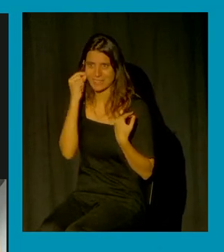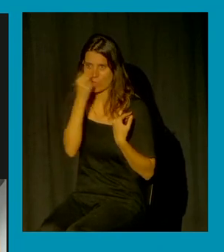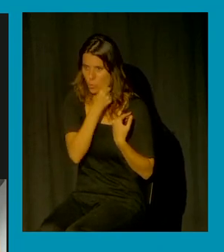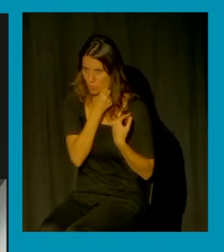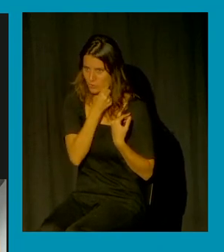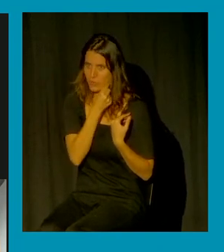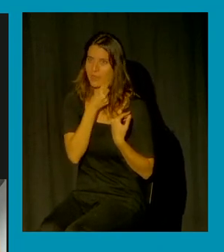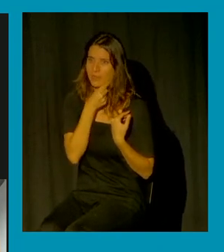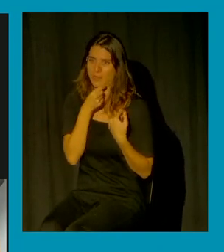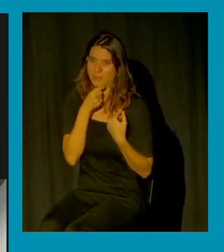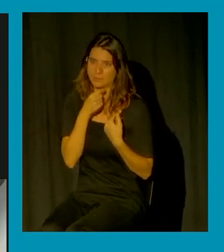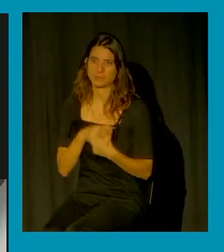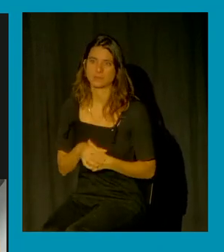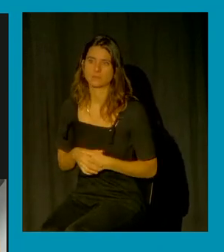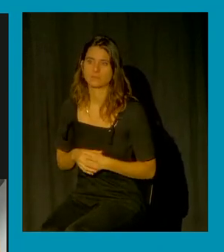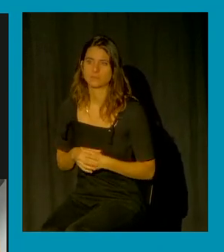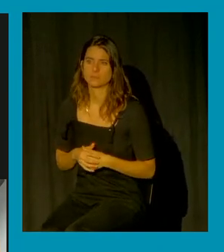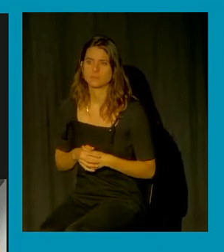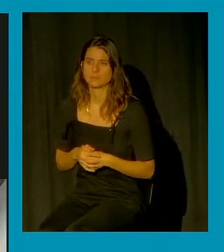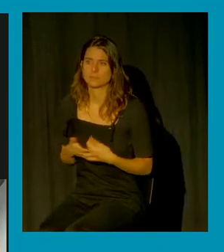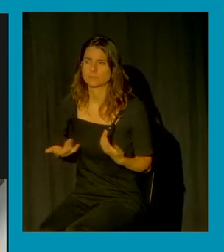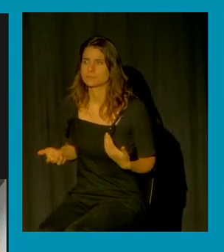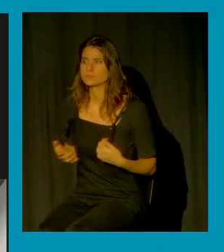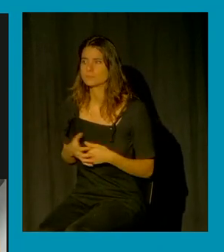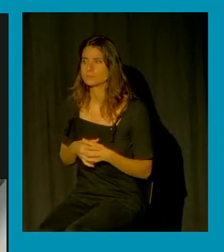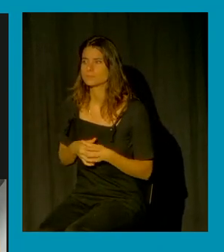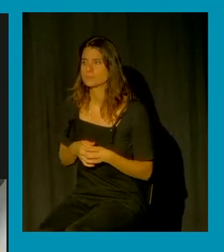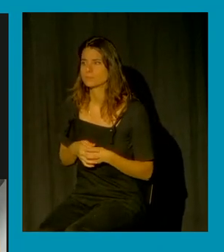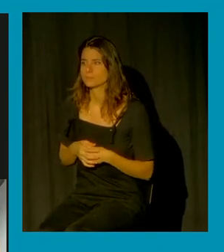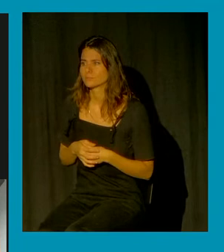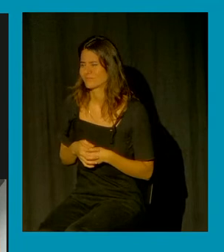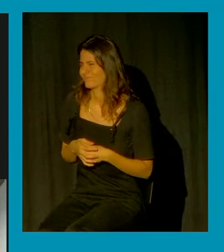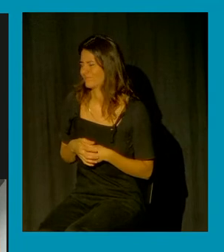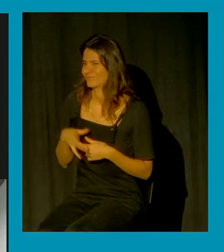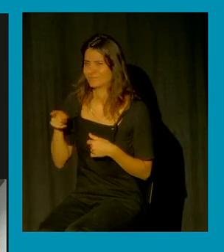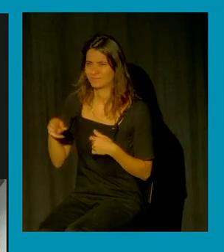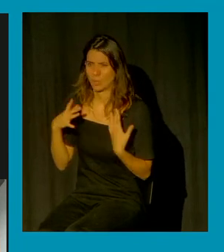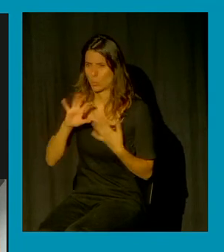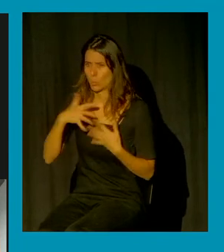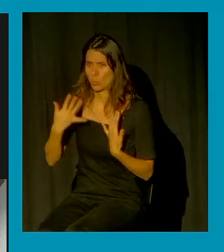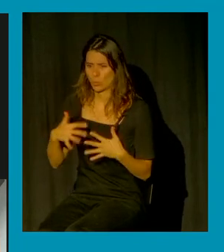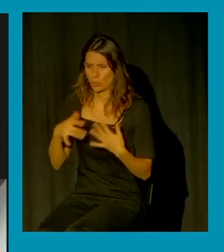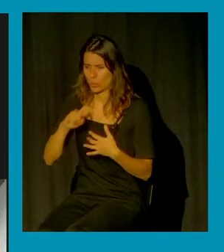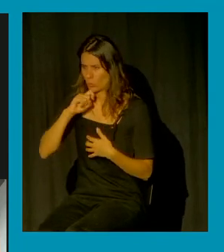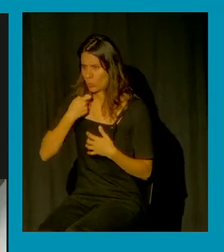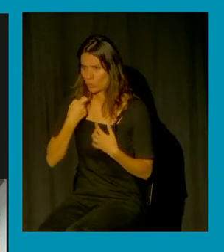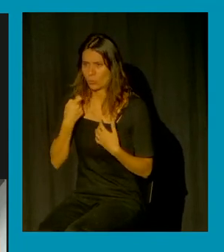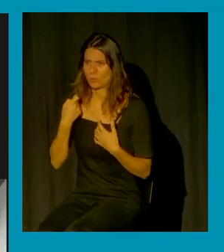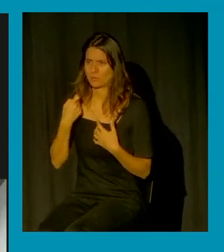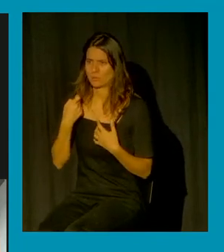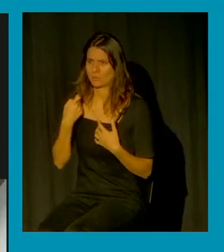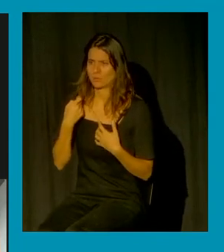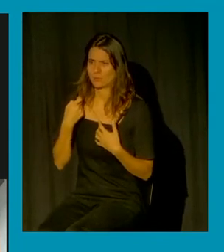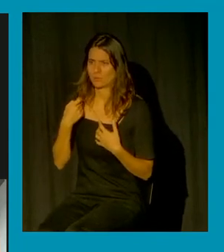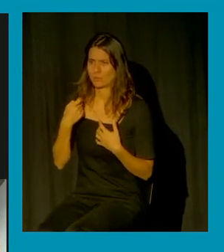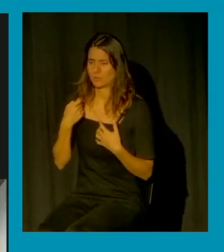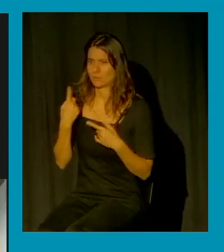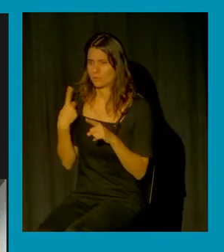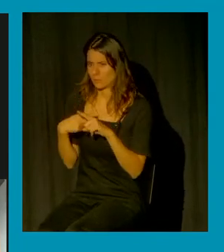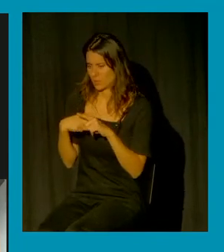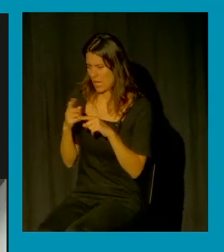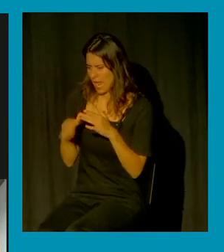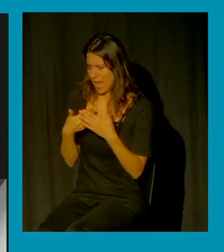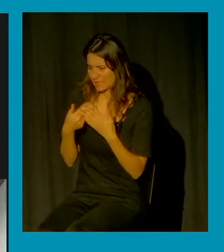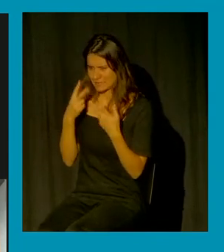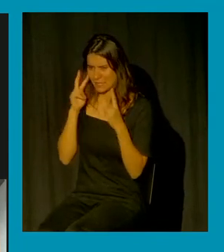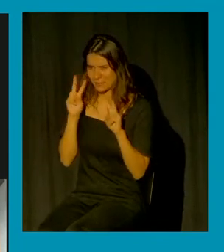agredidas la conceptualización es tan perversa que hay momentos en los que leemos noticias que podemos llegar a decir